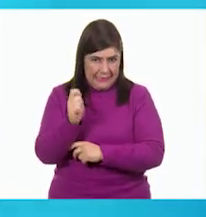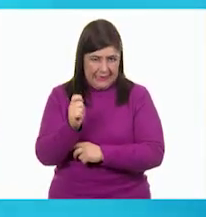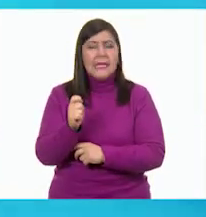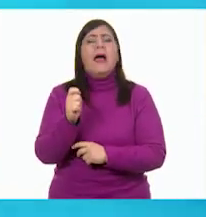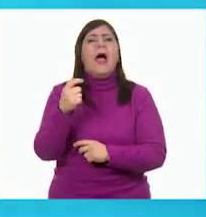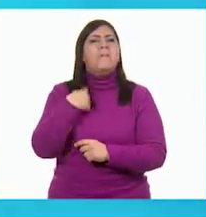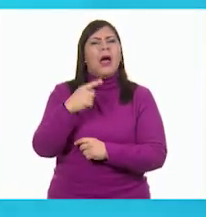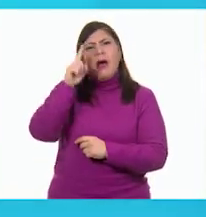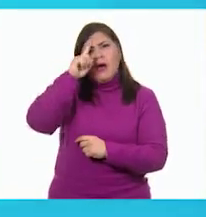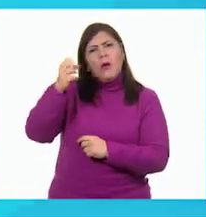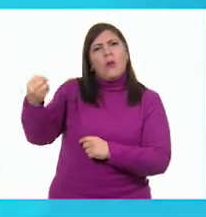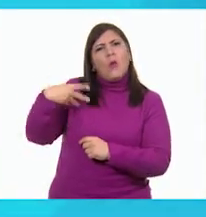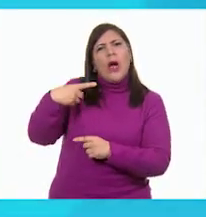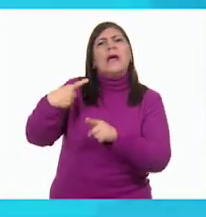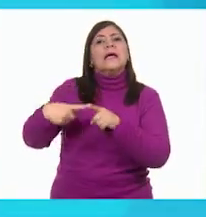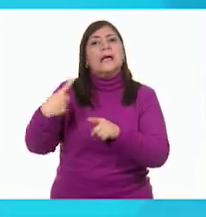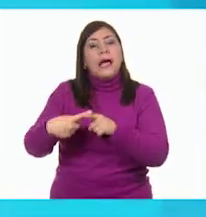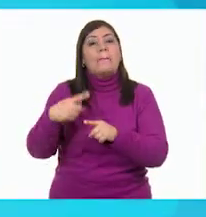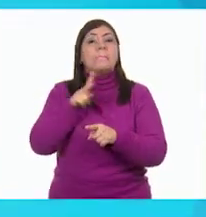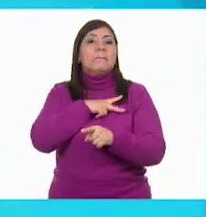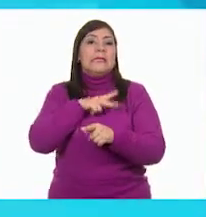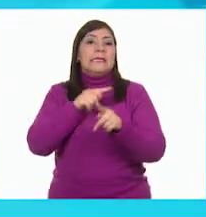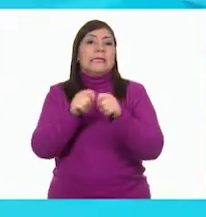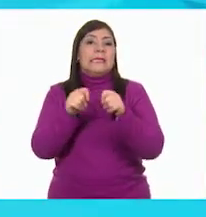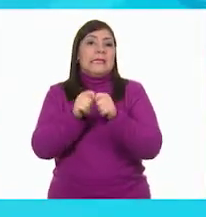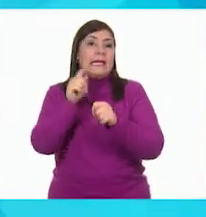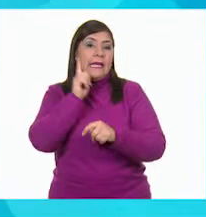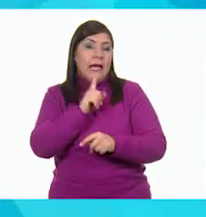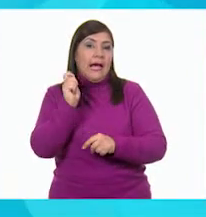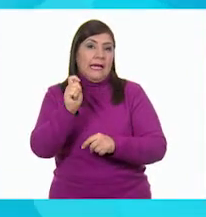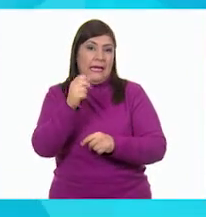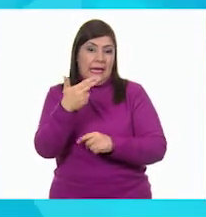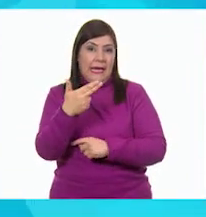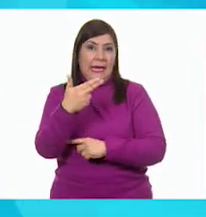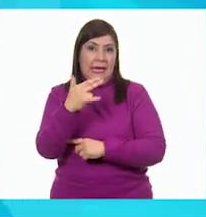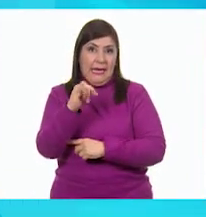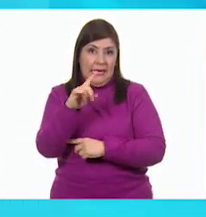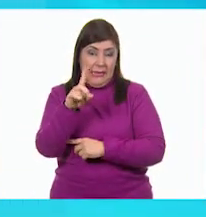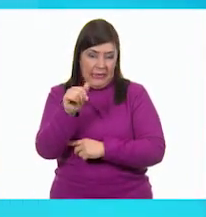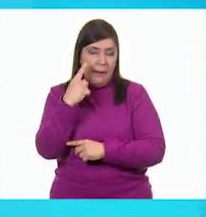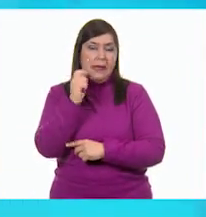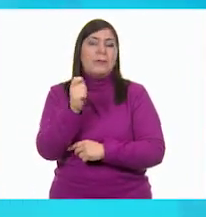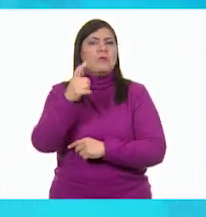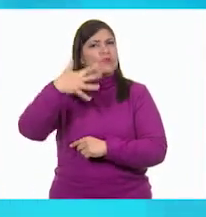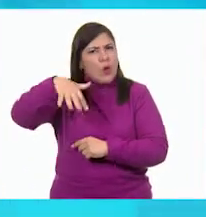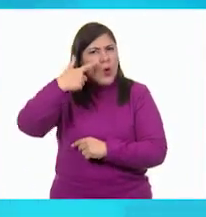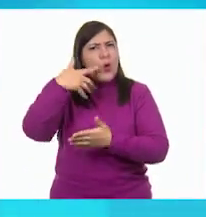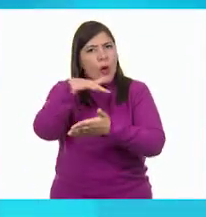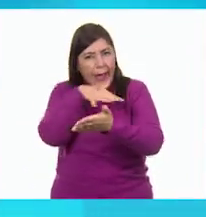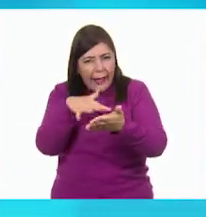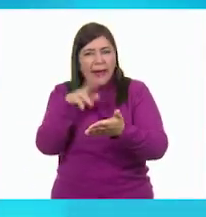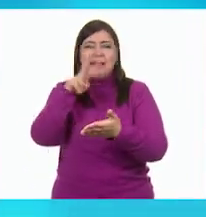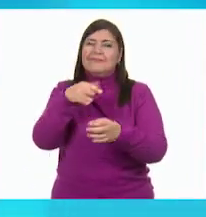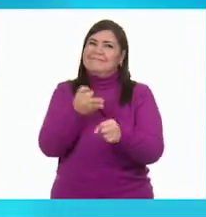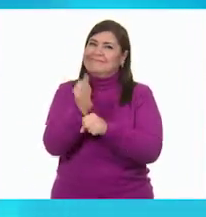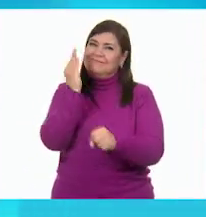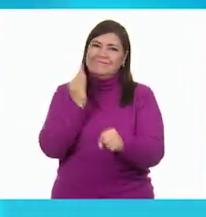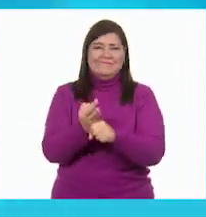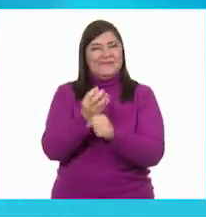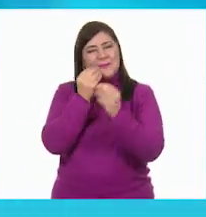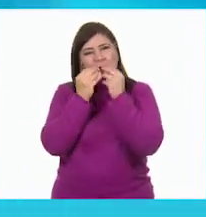Me lo recomendó mi tía Hilda. Léelo, búscalo. Es muy divertido. Te vas a